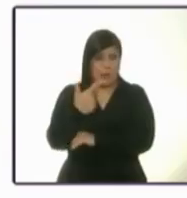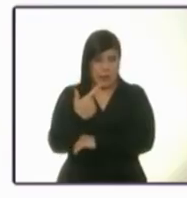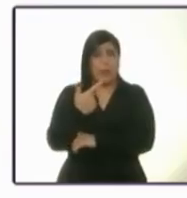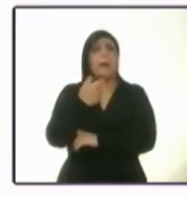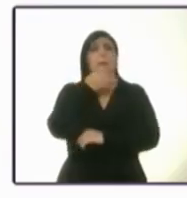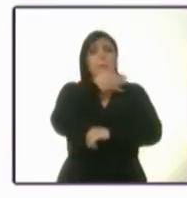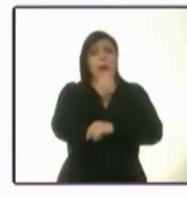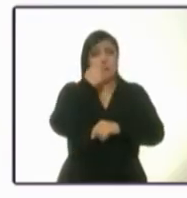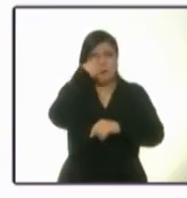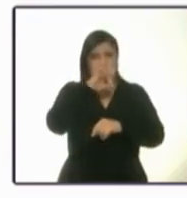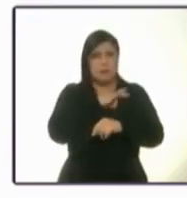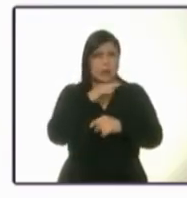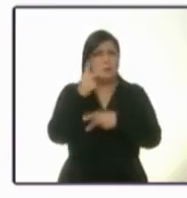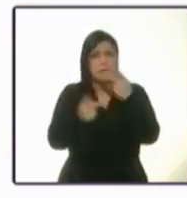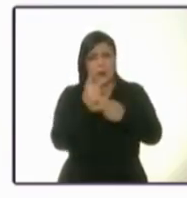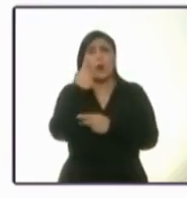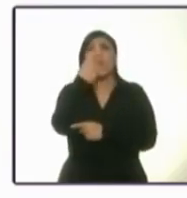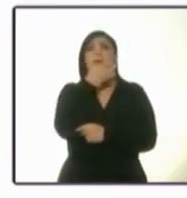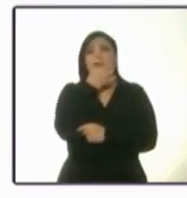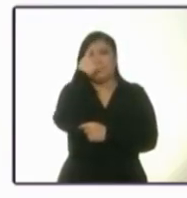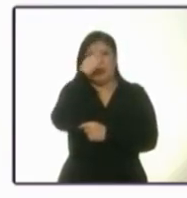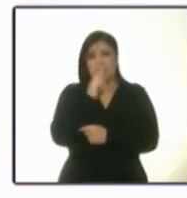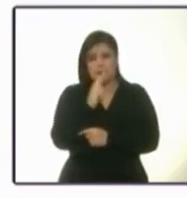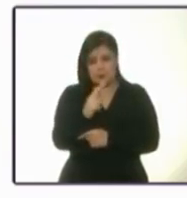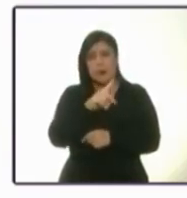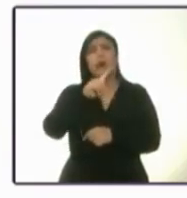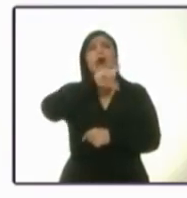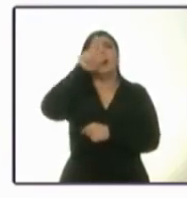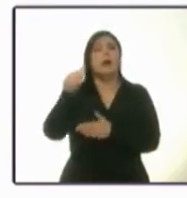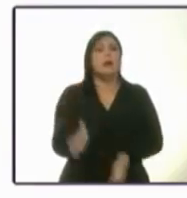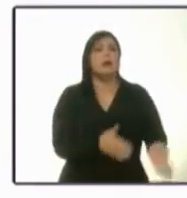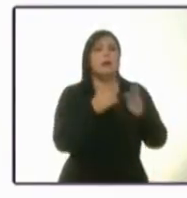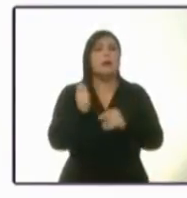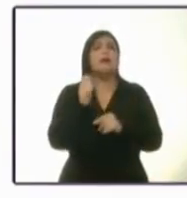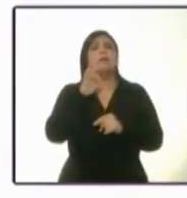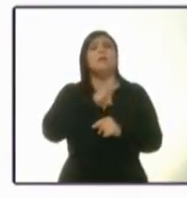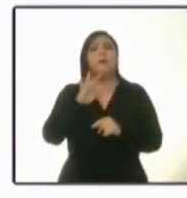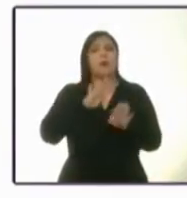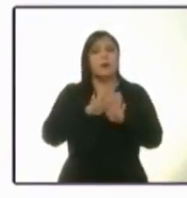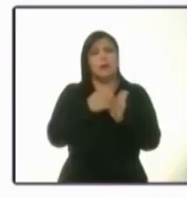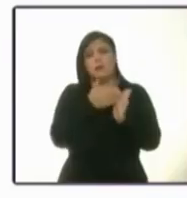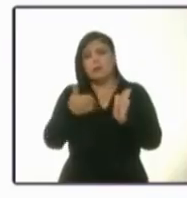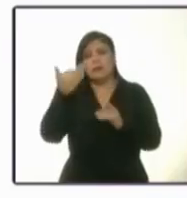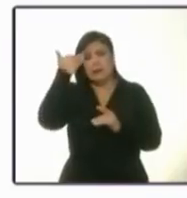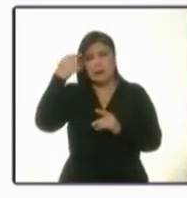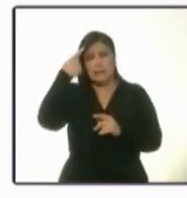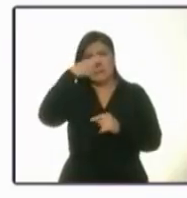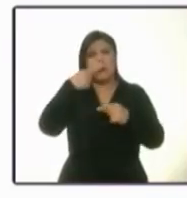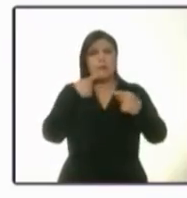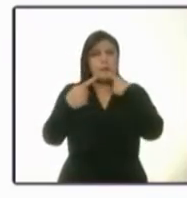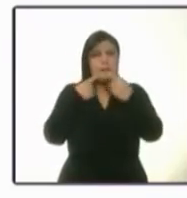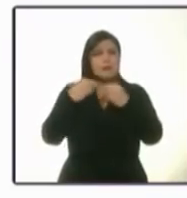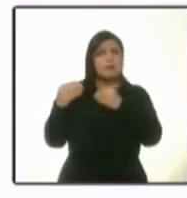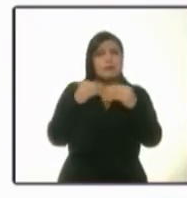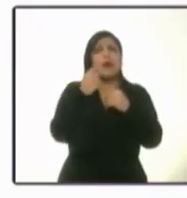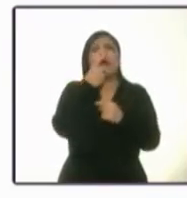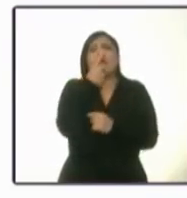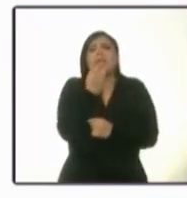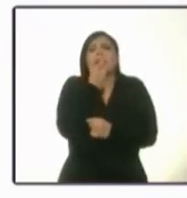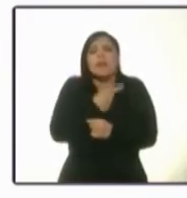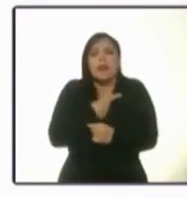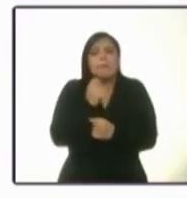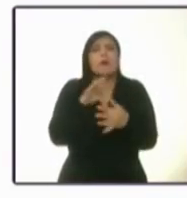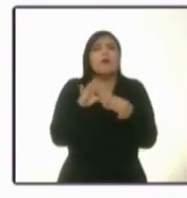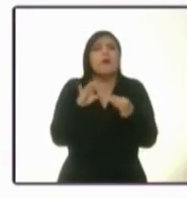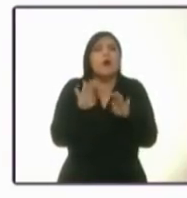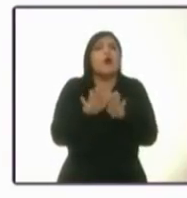Tendrán un minuto para responderla. Posteriormente se abrirá un espacio de discusión llamado Díganos Cómo, en el que